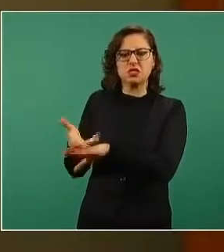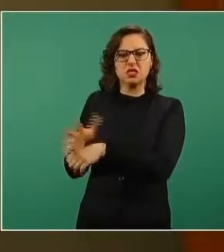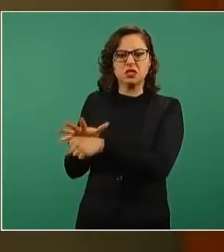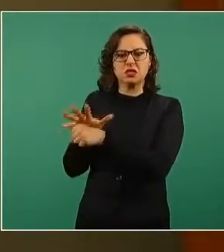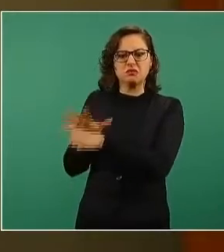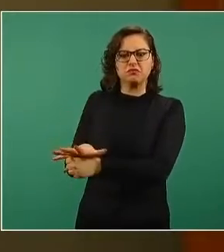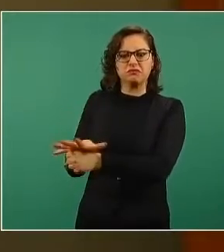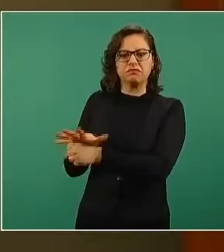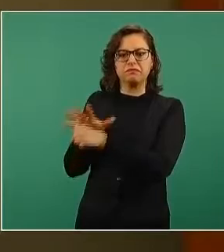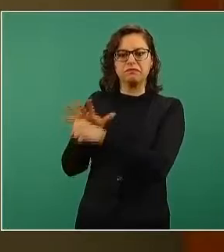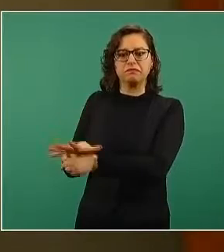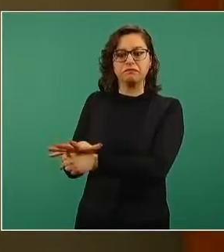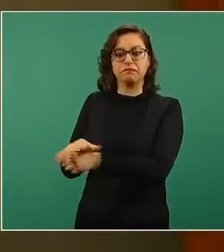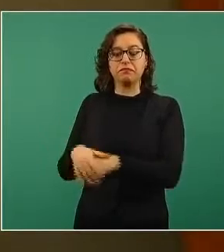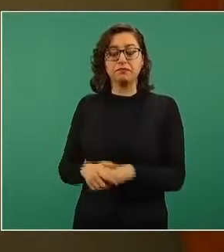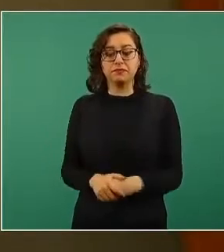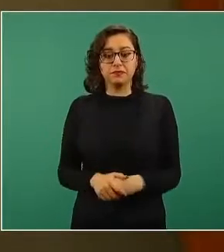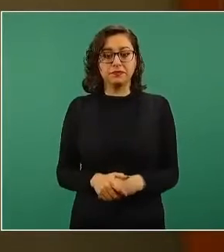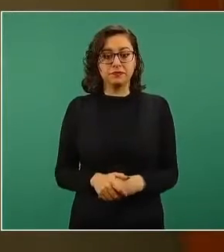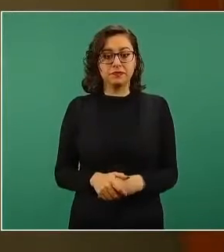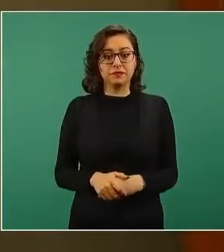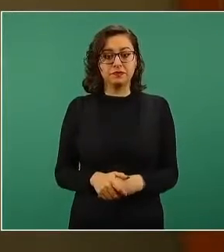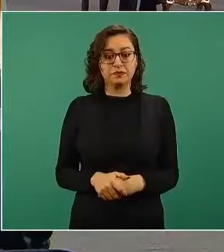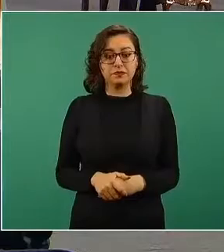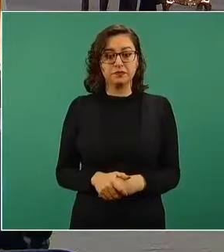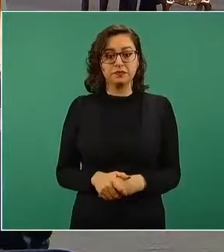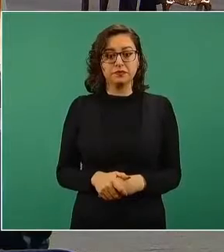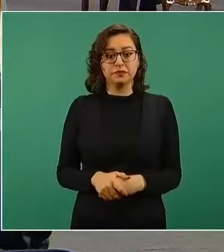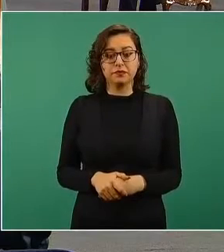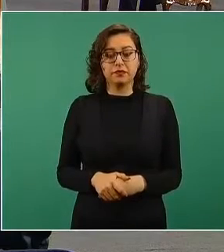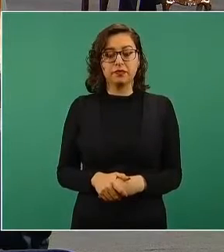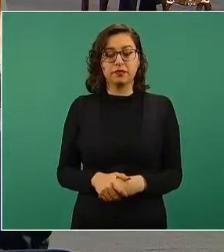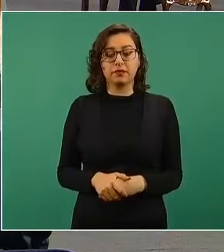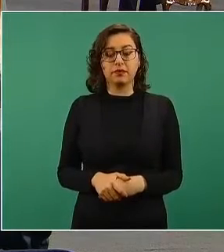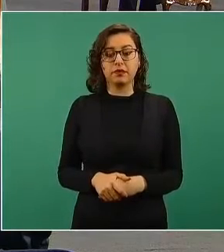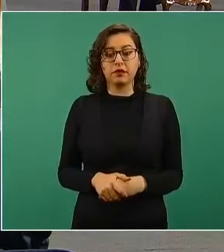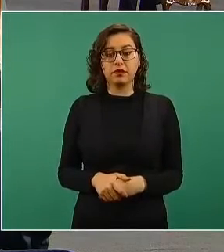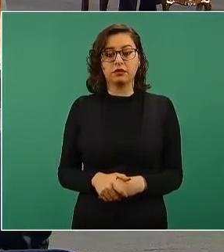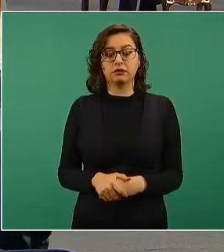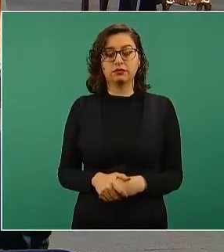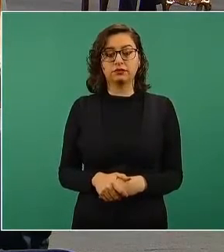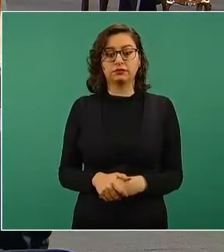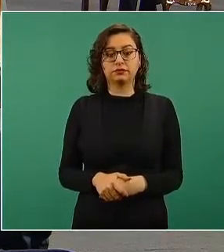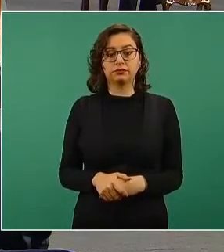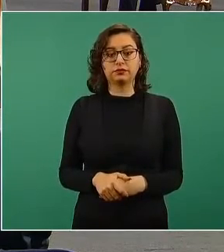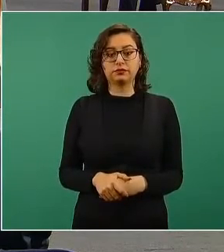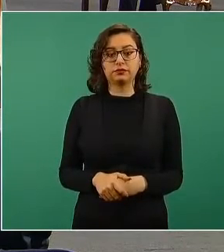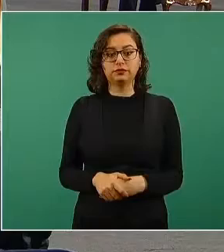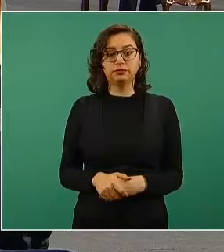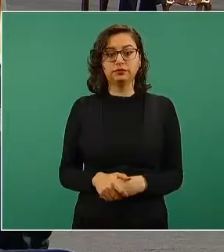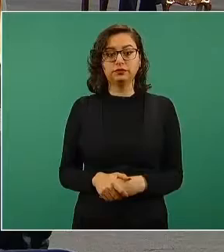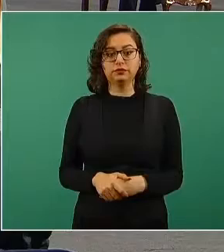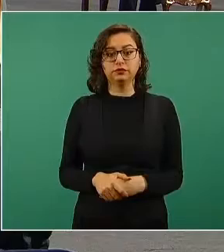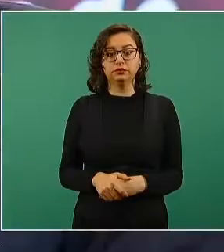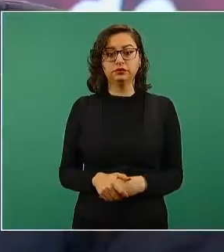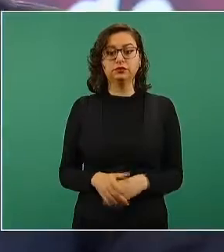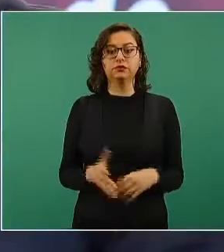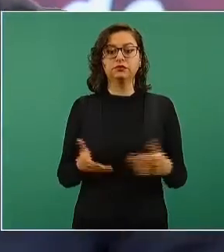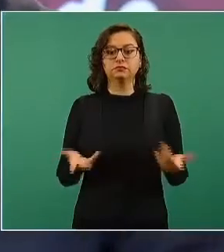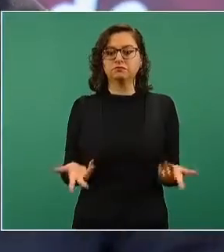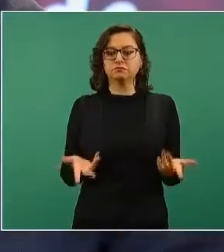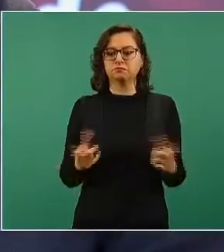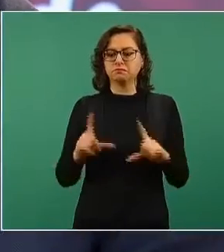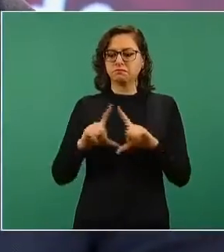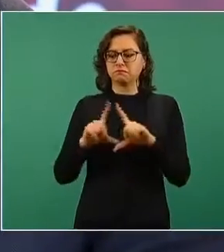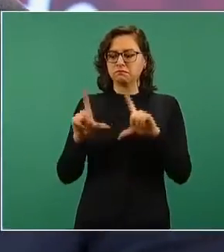Nuestro país recurrió